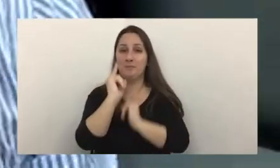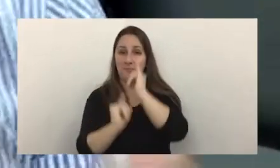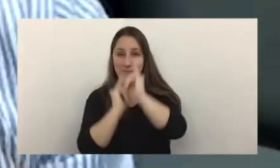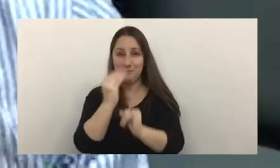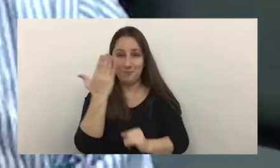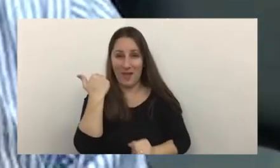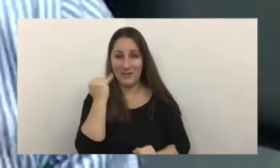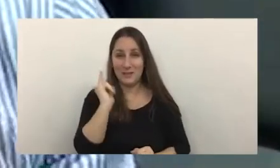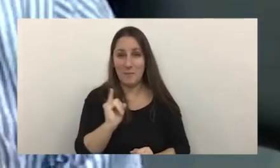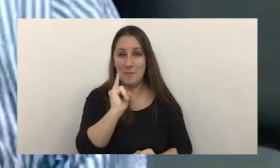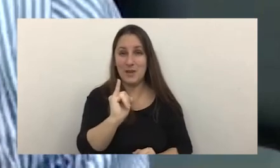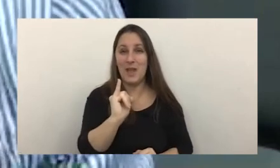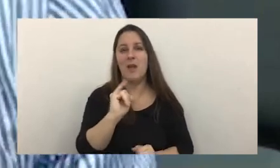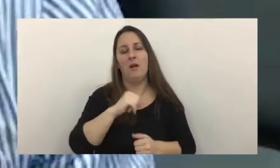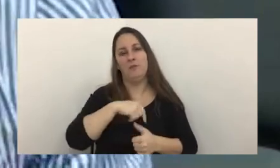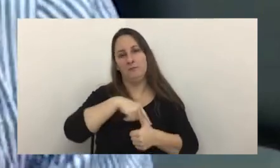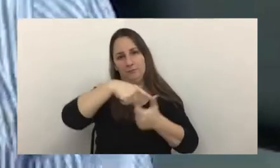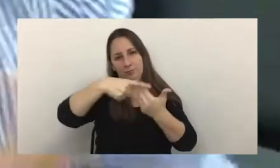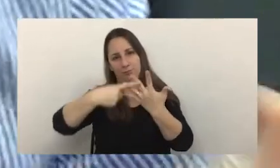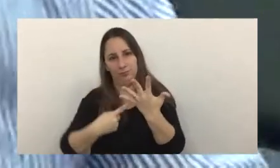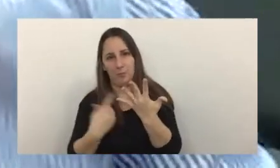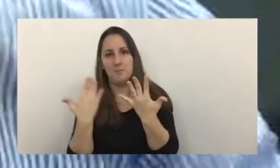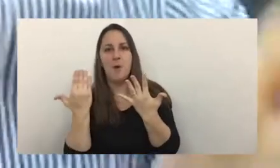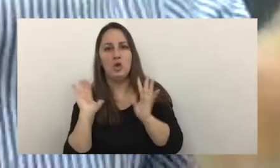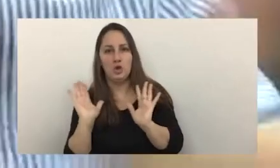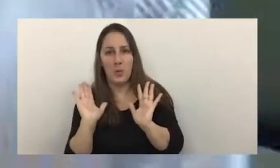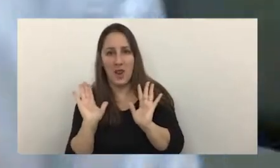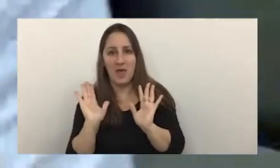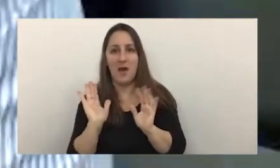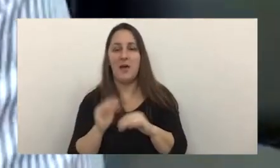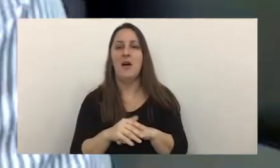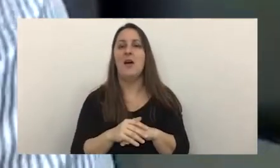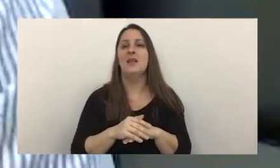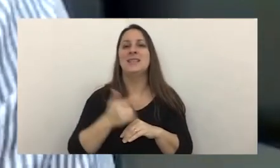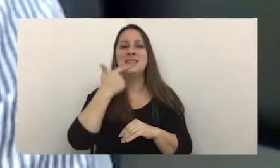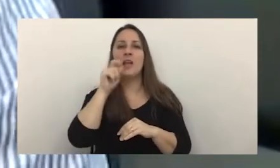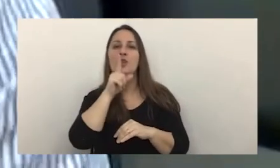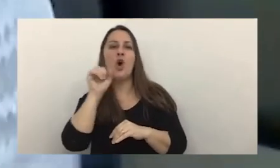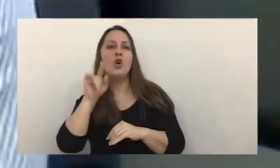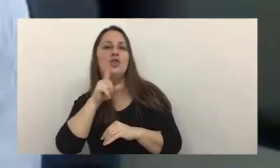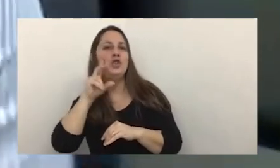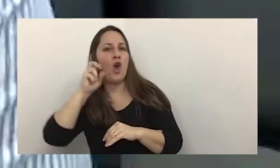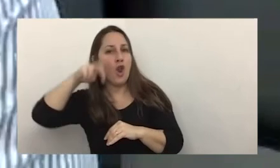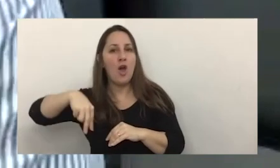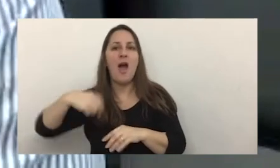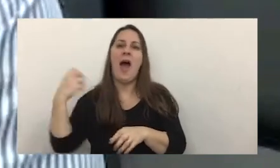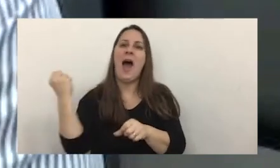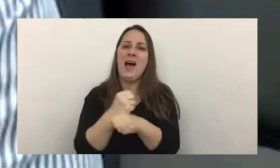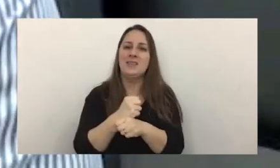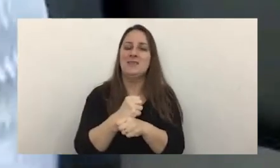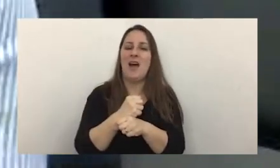plantee en un abanico super amplio desde un sextortion hasta un hacking